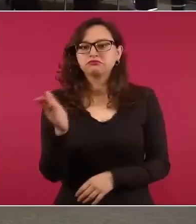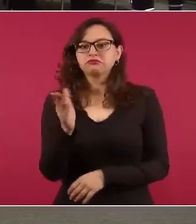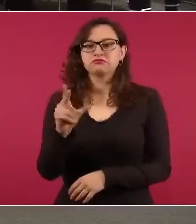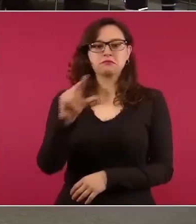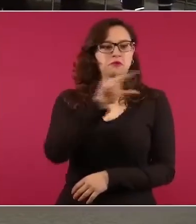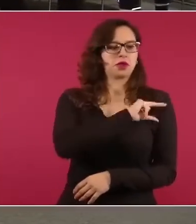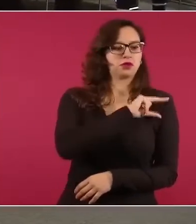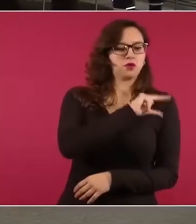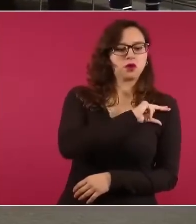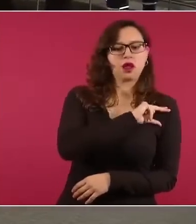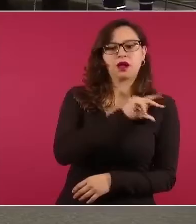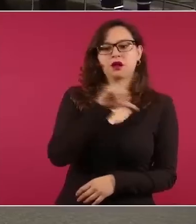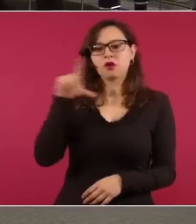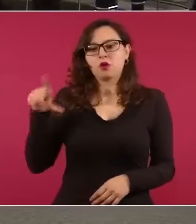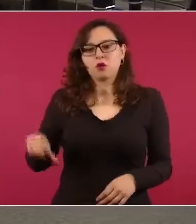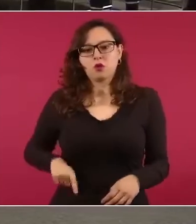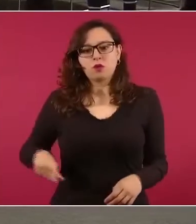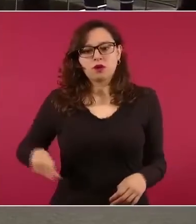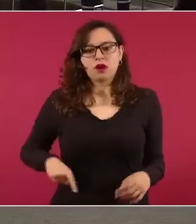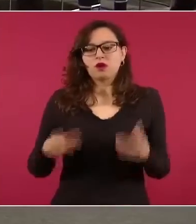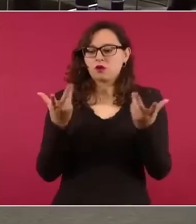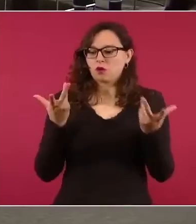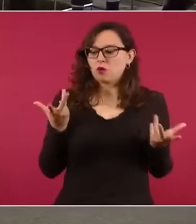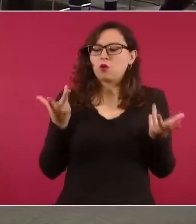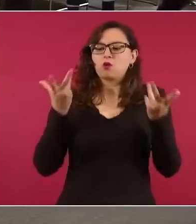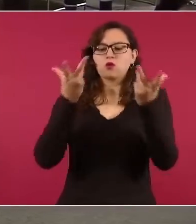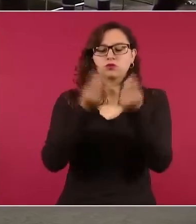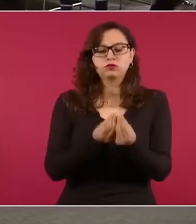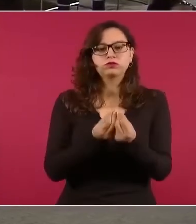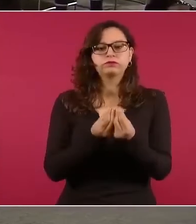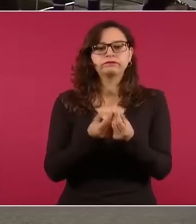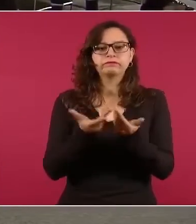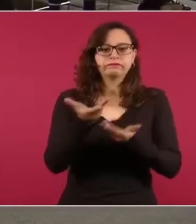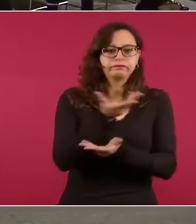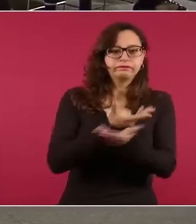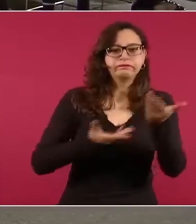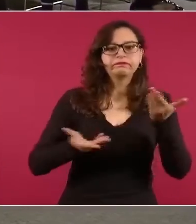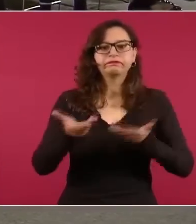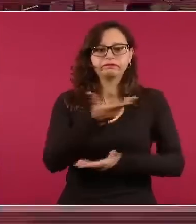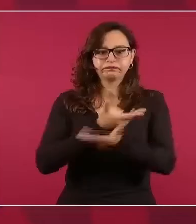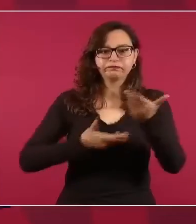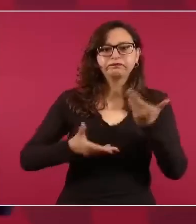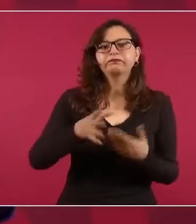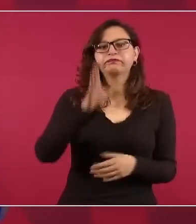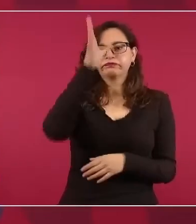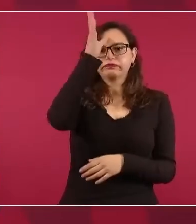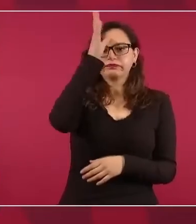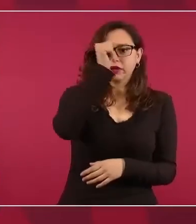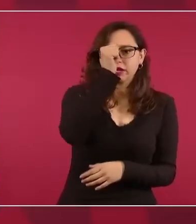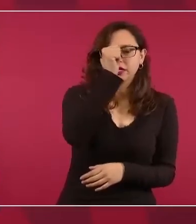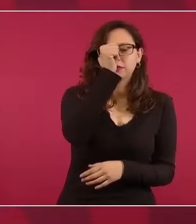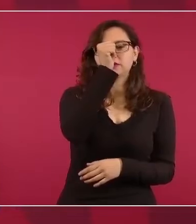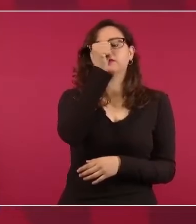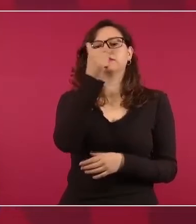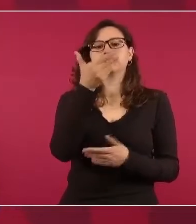pacto alcanzado entre el gobierno federal y el sector empresarial de la canasta básica, se topará en 1.039 pesos cuando menos hasta febrero de 2023.